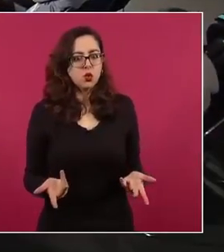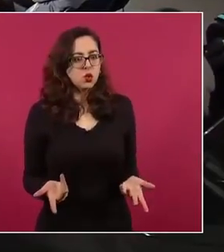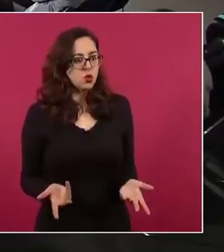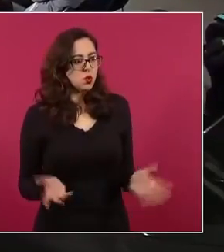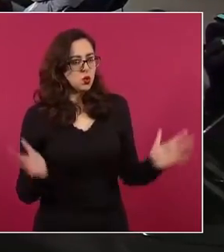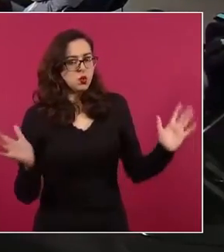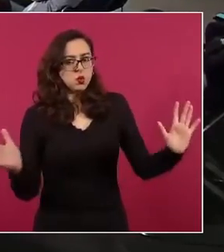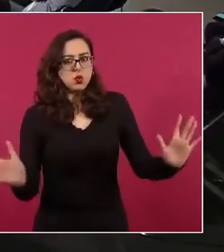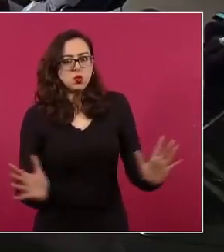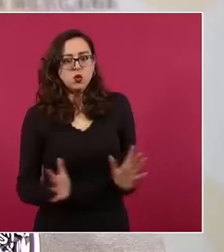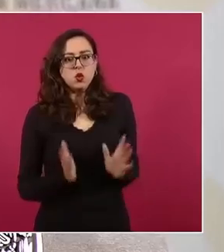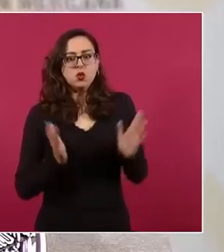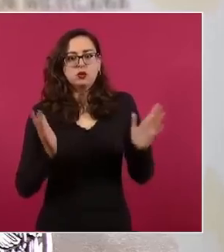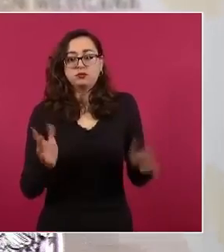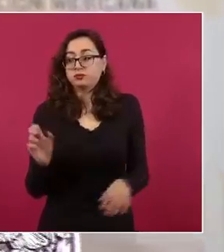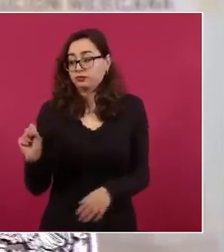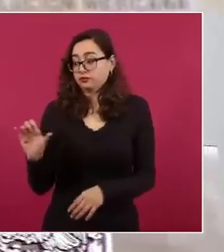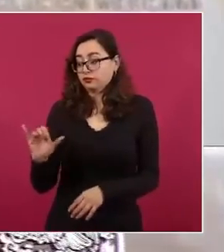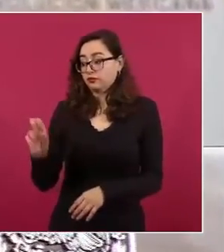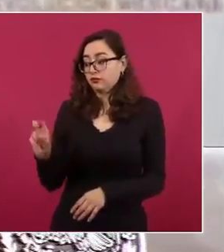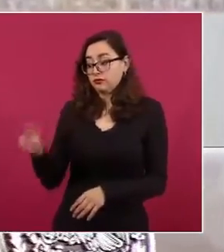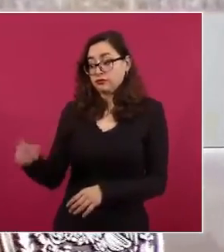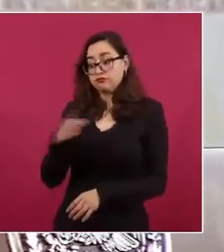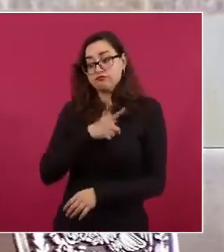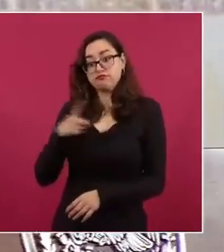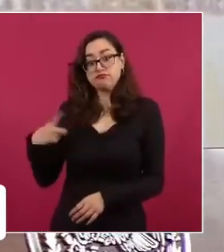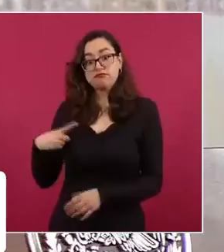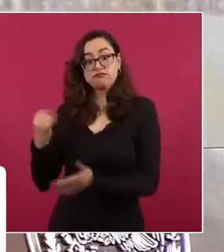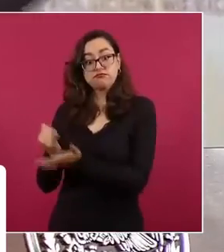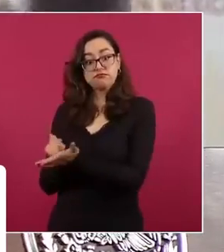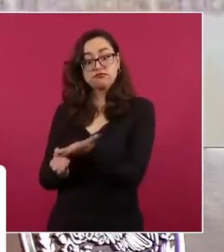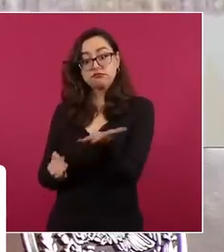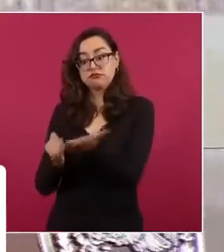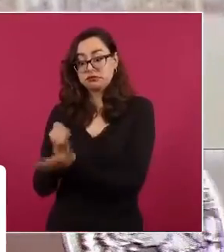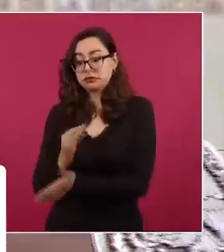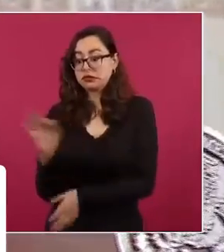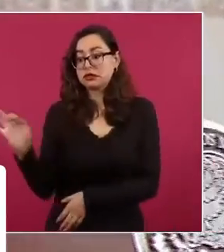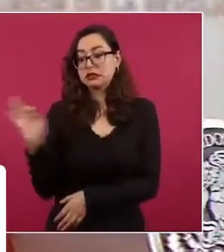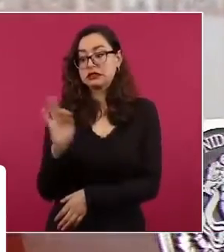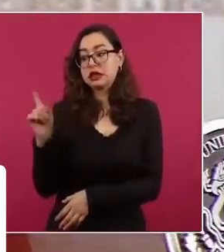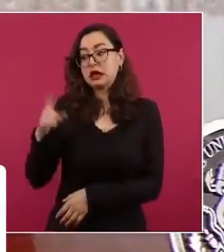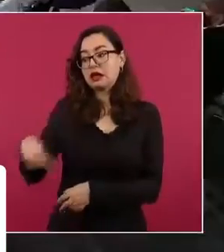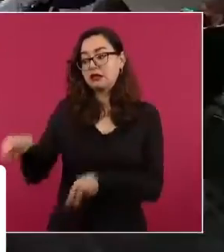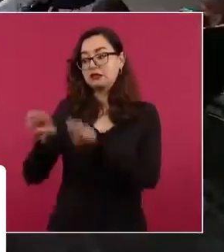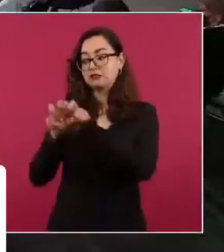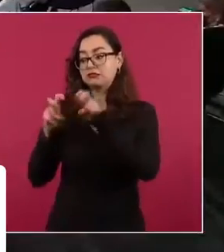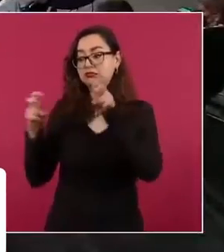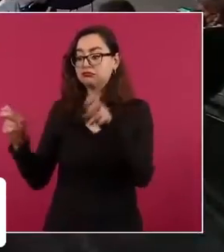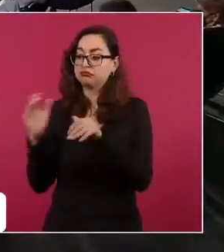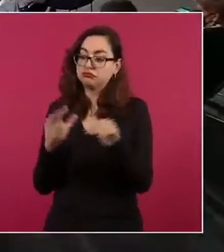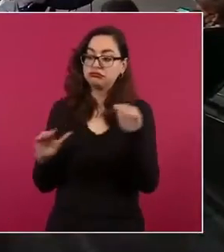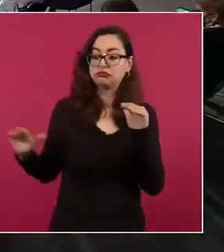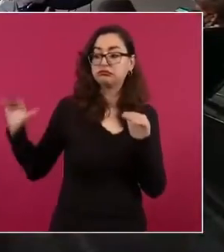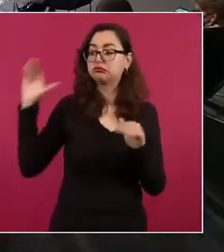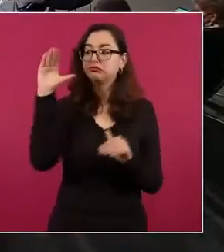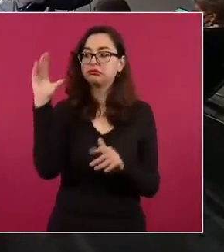y a lo mejor los ministros están hasta arriba